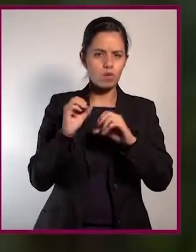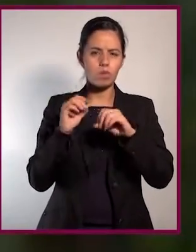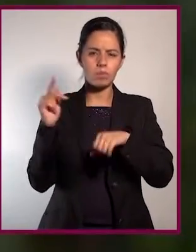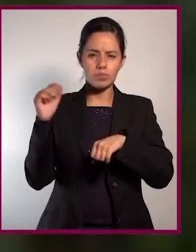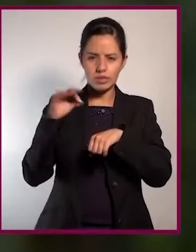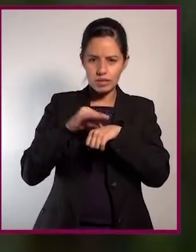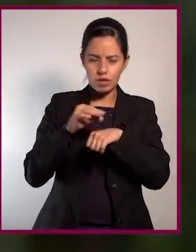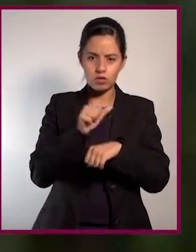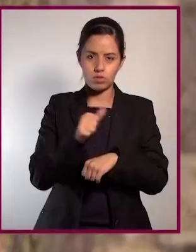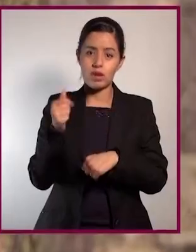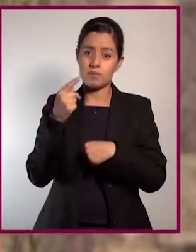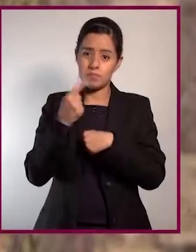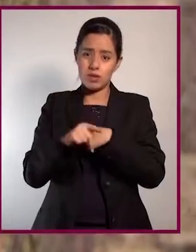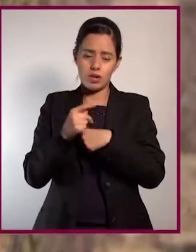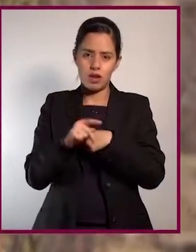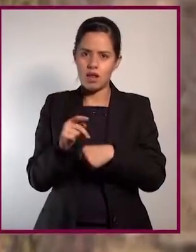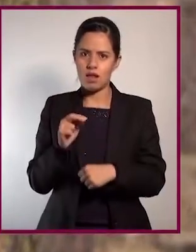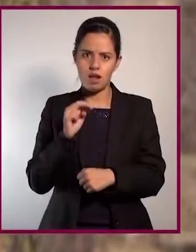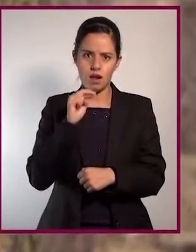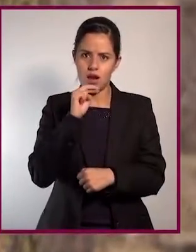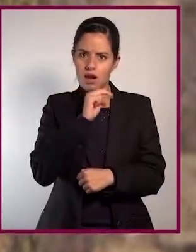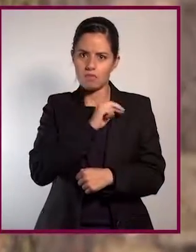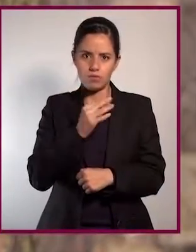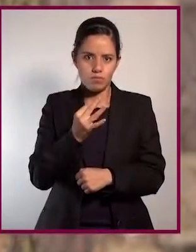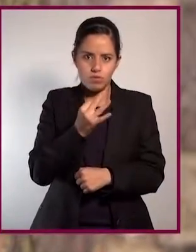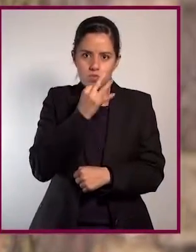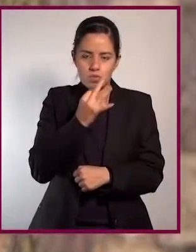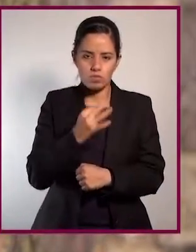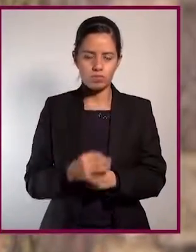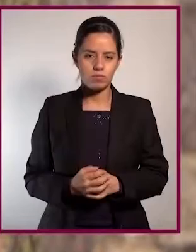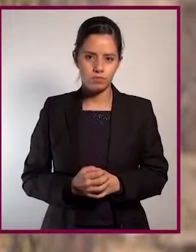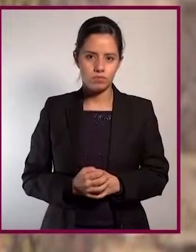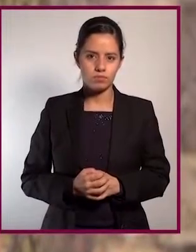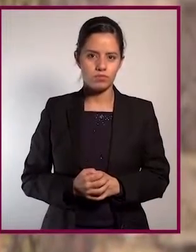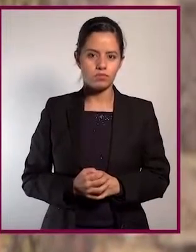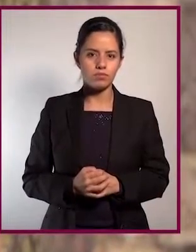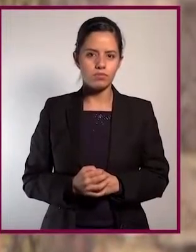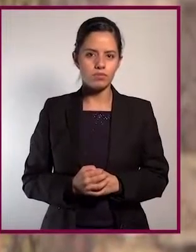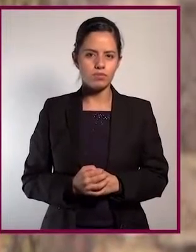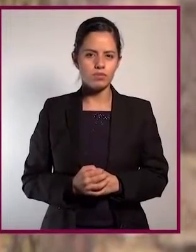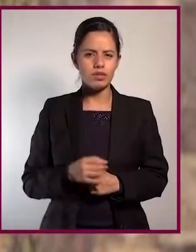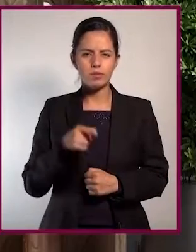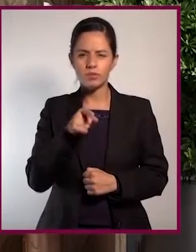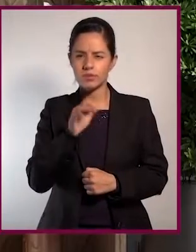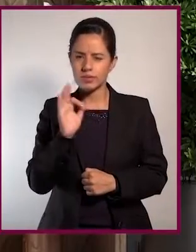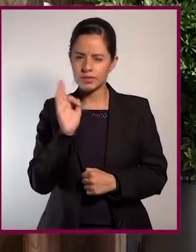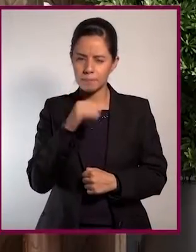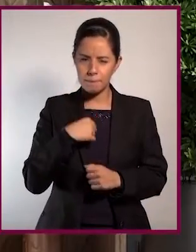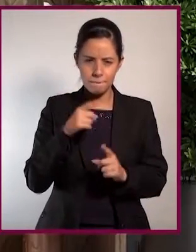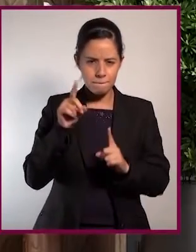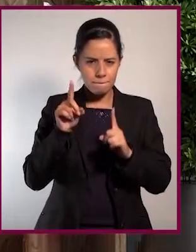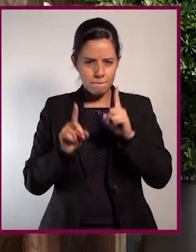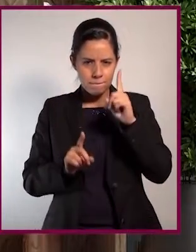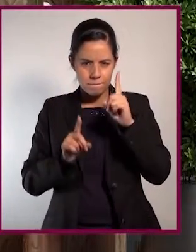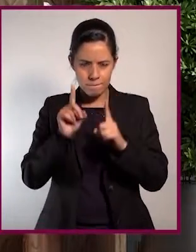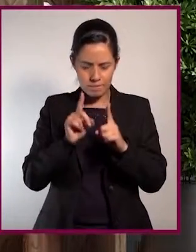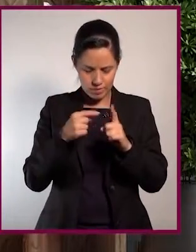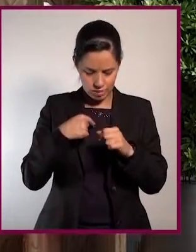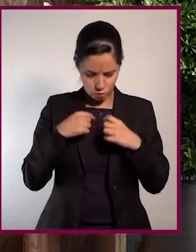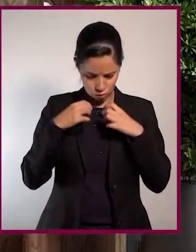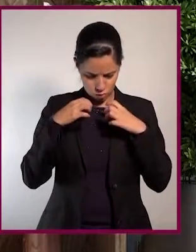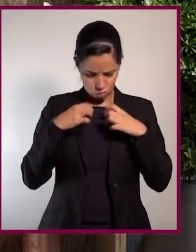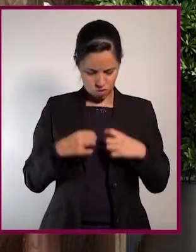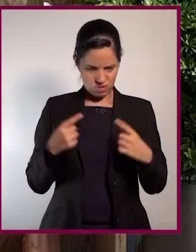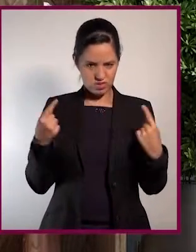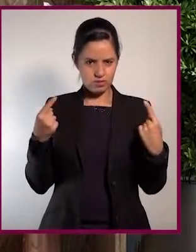al alérgeno, aunque otras, muy peligrosas, se presentan en pocos minutos. Ante la sospecha de reacción